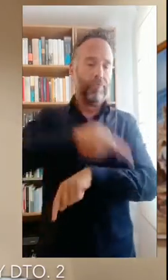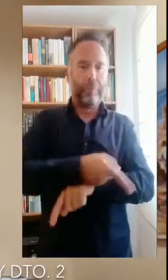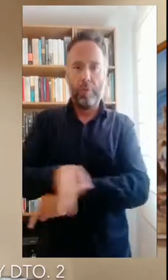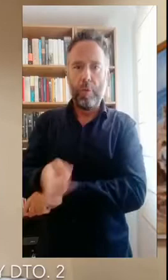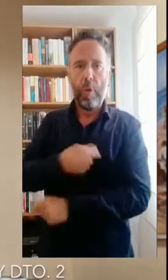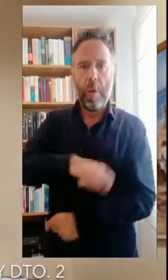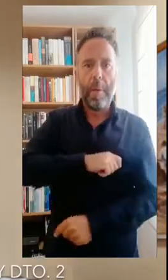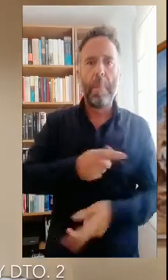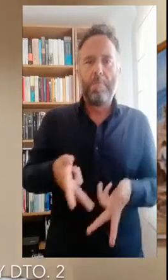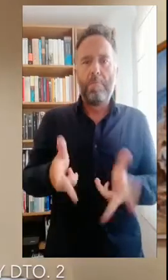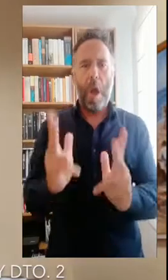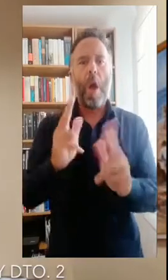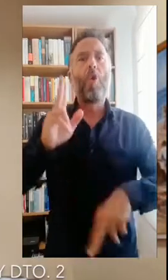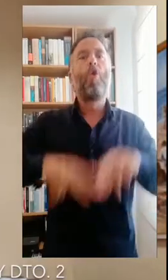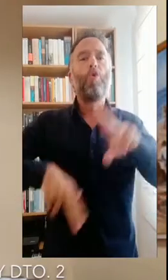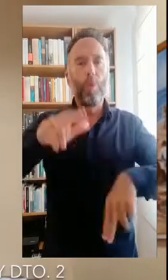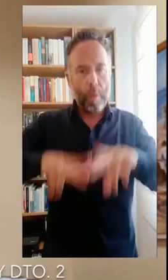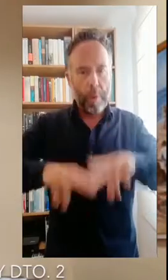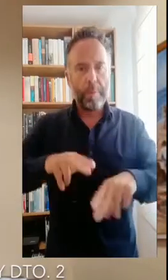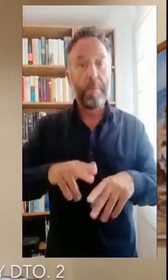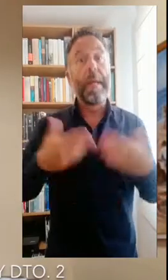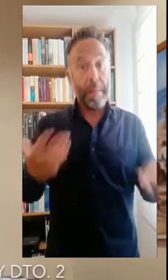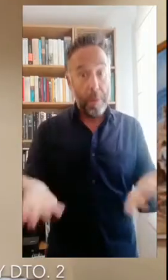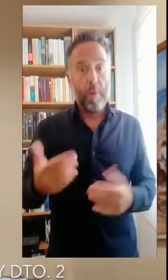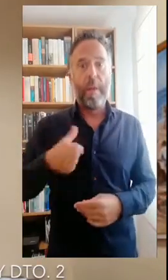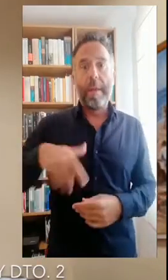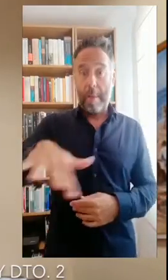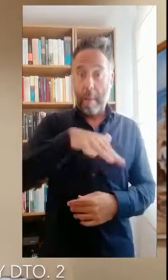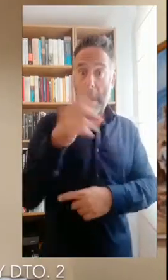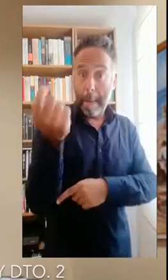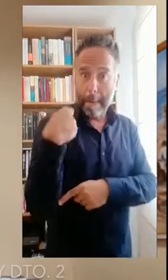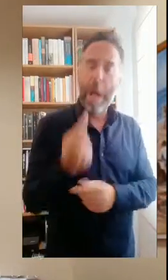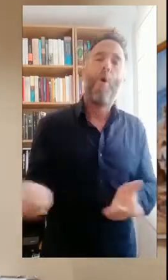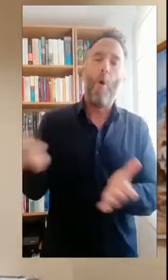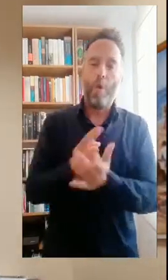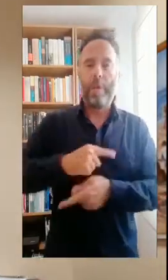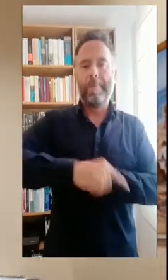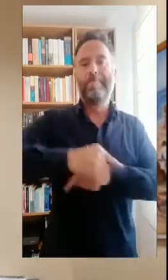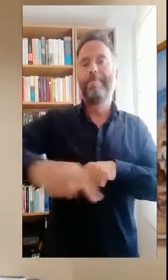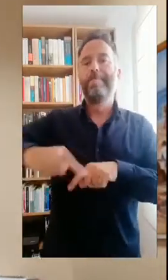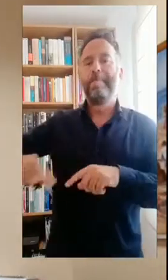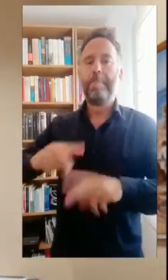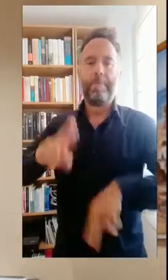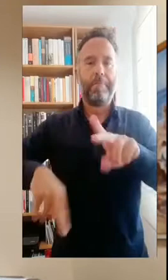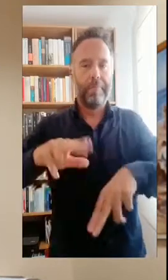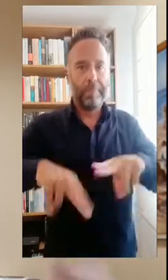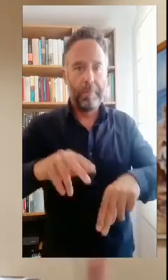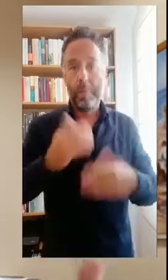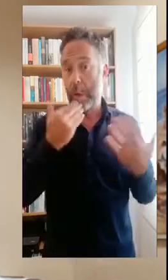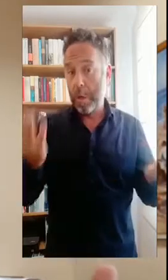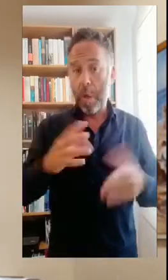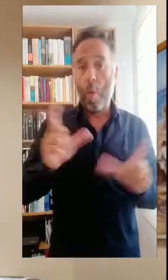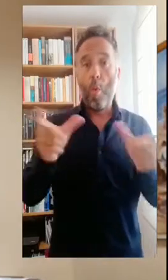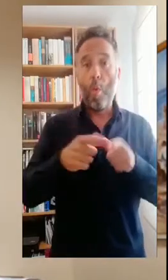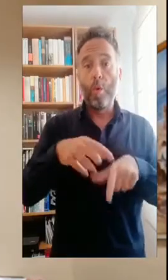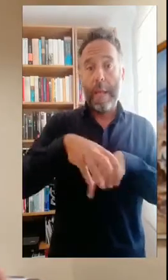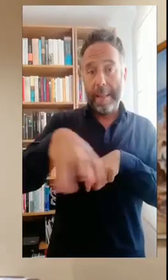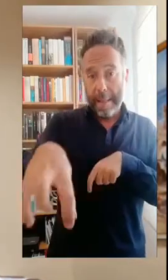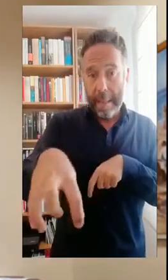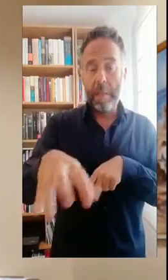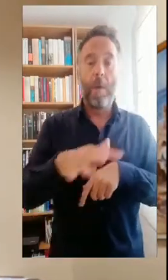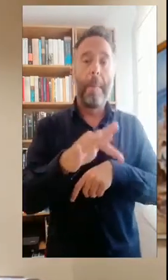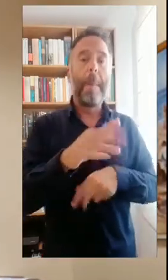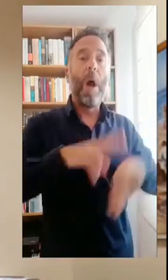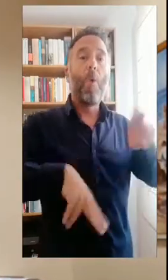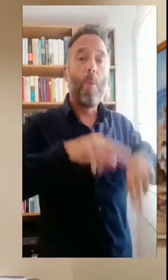de la construcción hemos retomado las actuaciones en nuestro distrito. Concretamente desde la Junta Municipal de Distrito, la